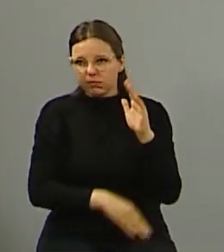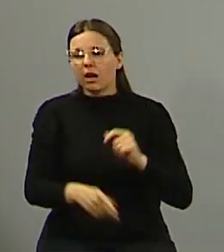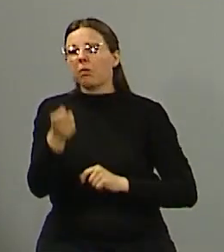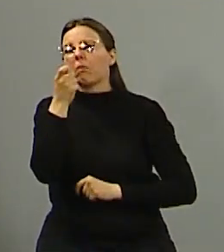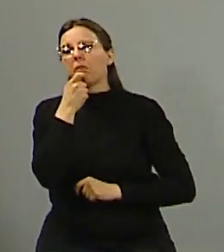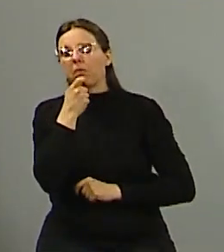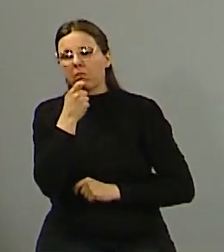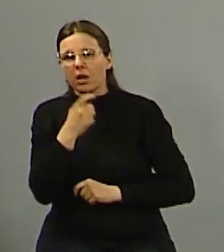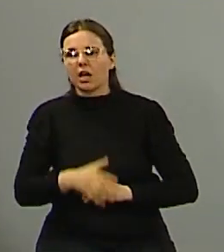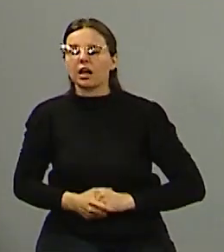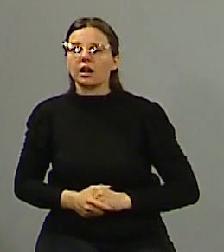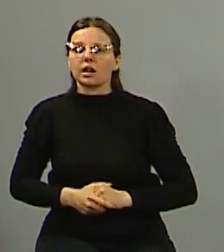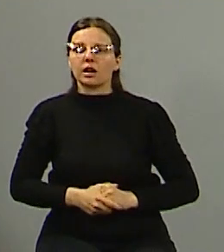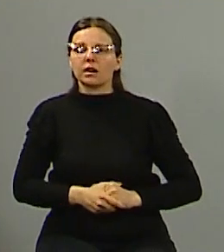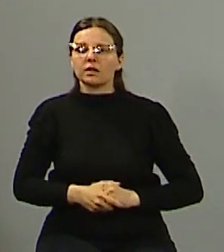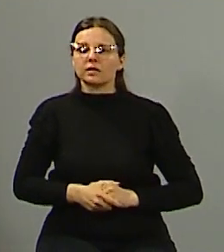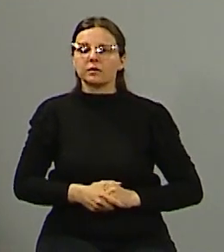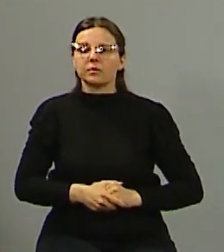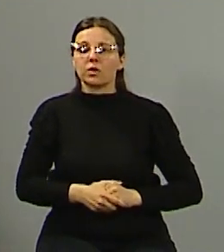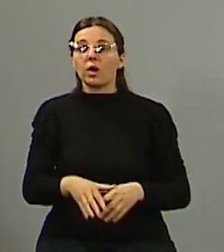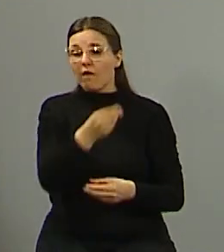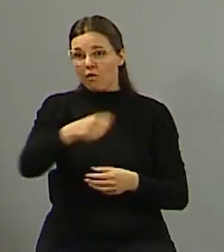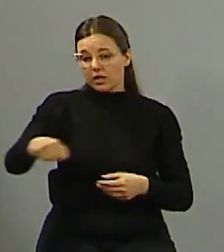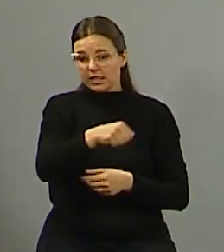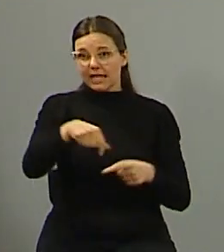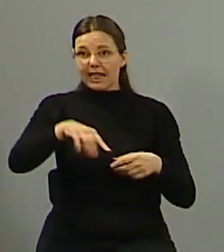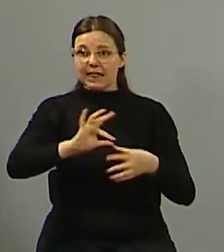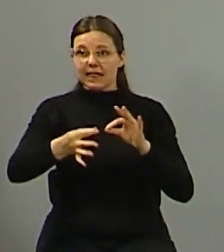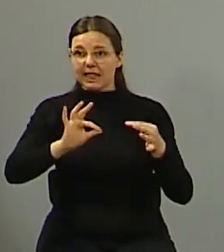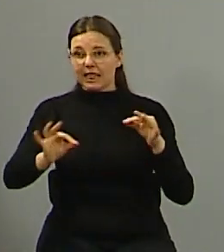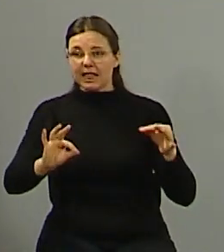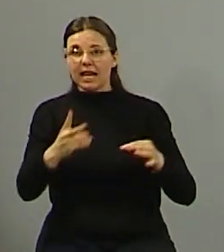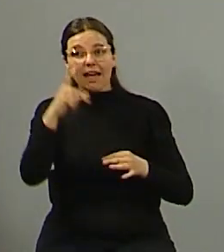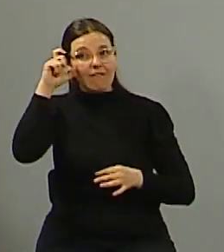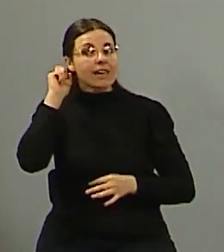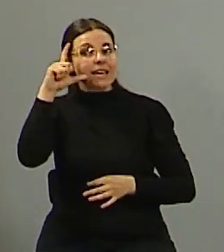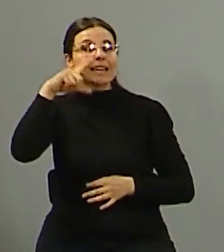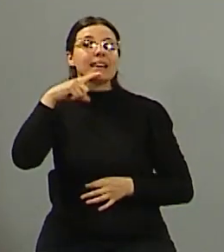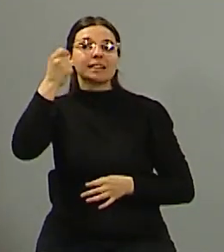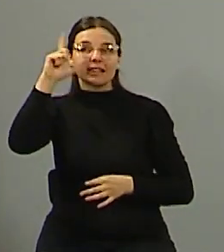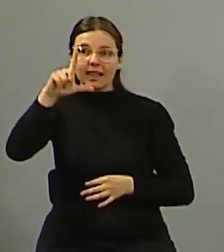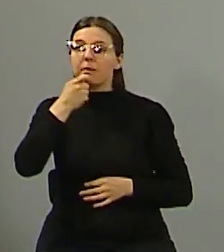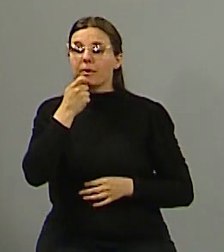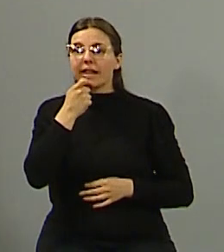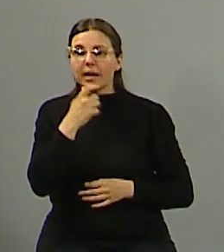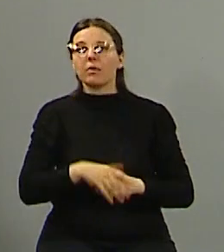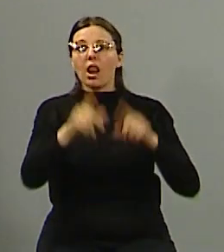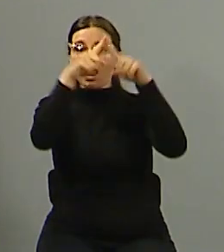vegetal que se utiliza mucho de tela vegetal perdón que se utiliza mucho la cartelería la vamos a donar un centro de reciclaje